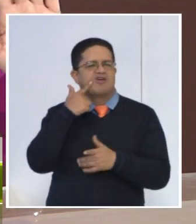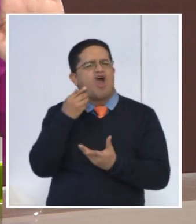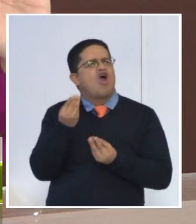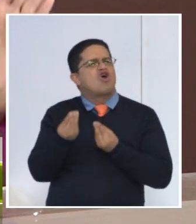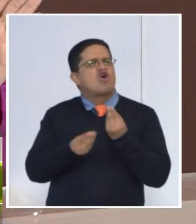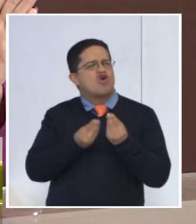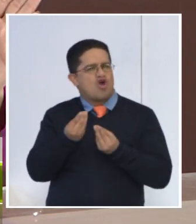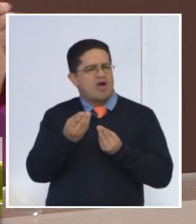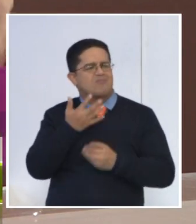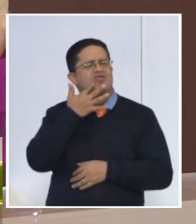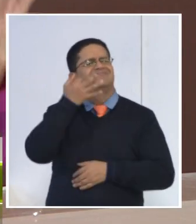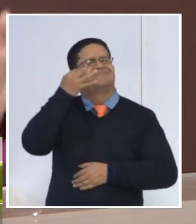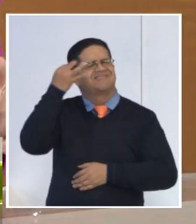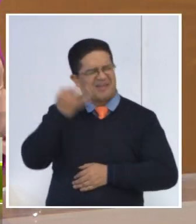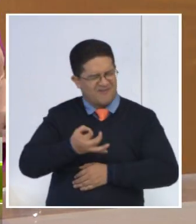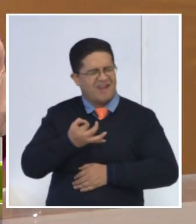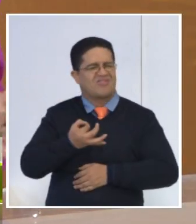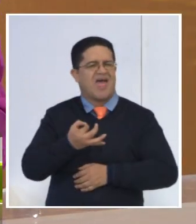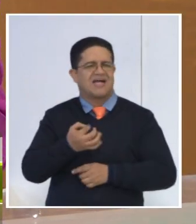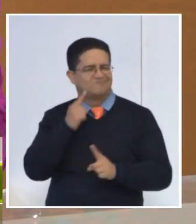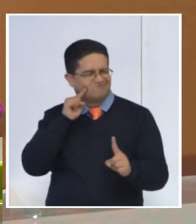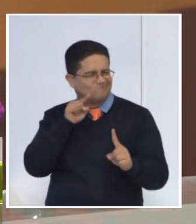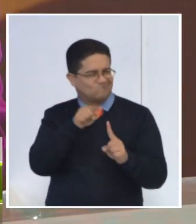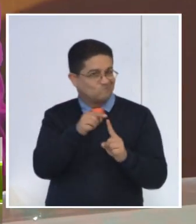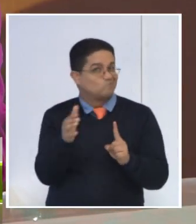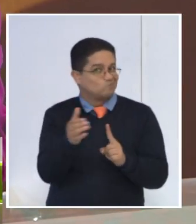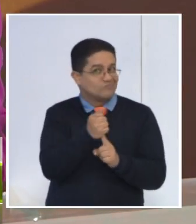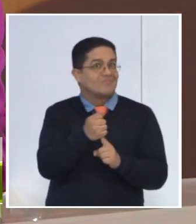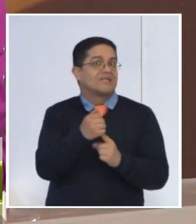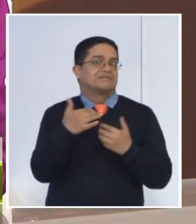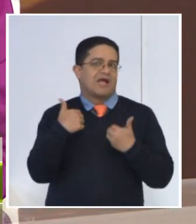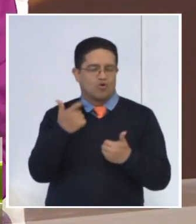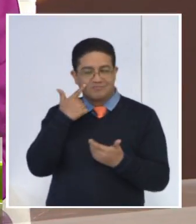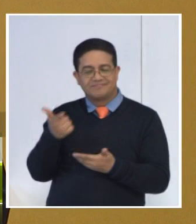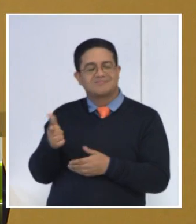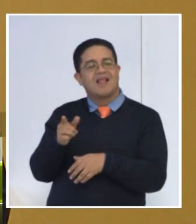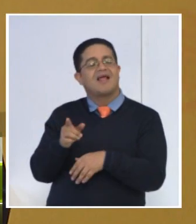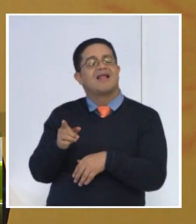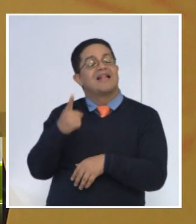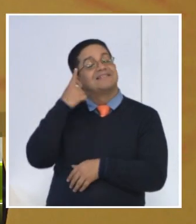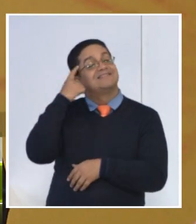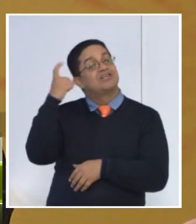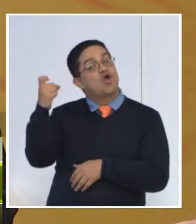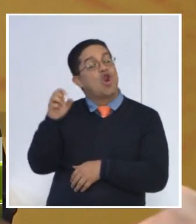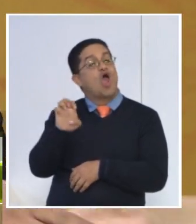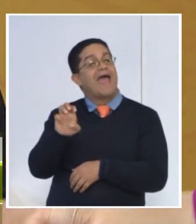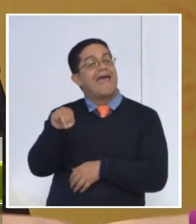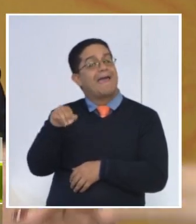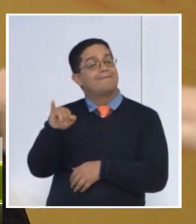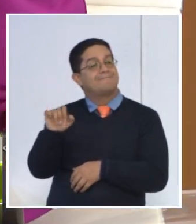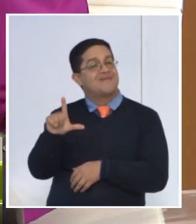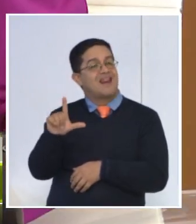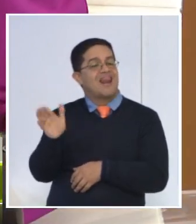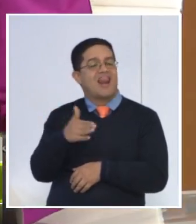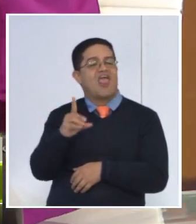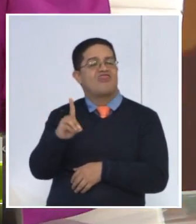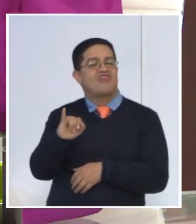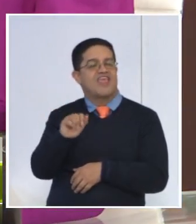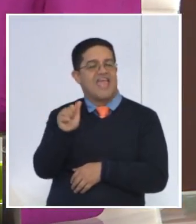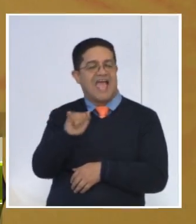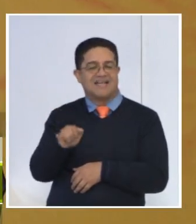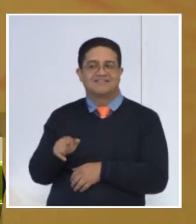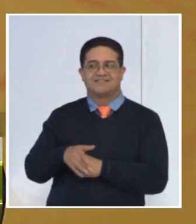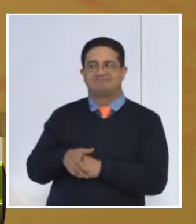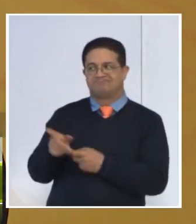hacerlo real, realista y saludable? Emil Díaz nos acompaña, psicólogo, un gusto recibirlo. Muchas gracias, Daniela. Bienvenido.